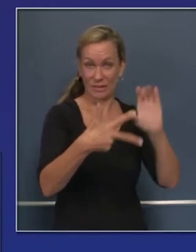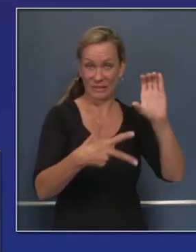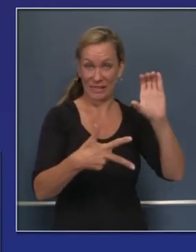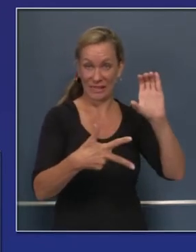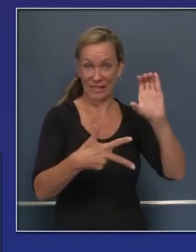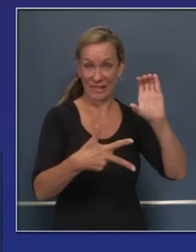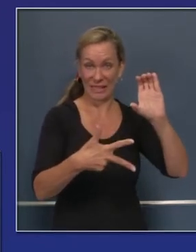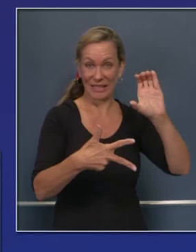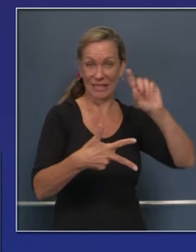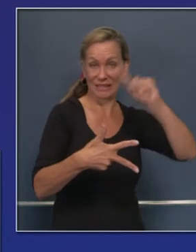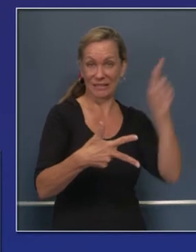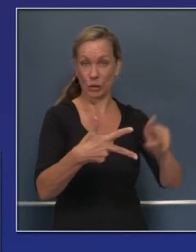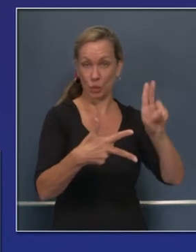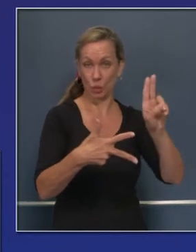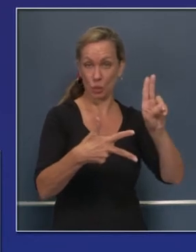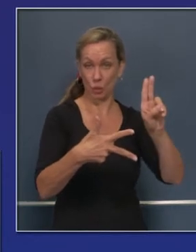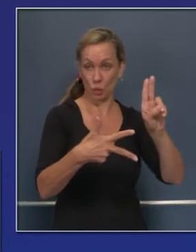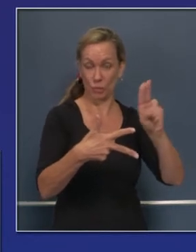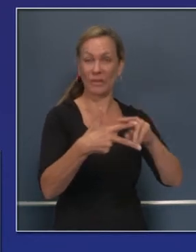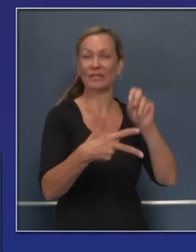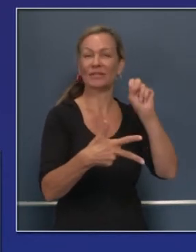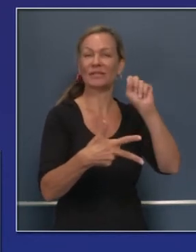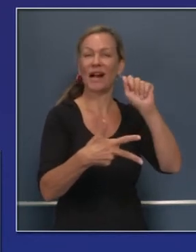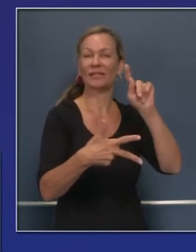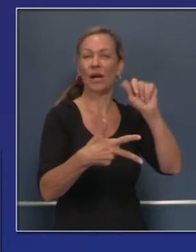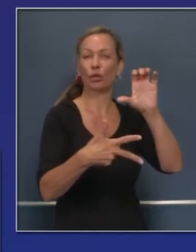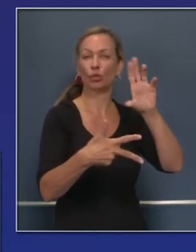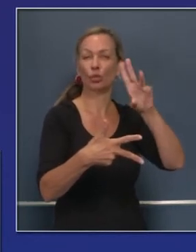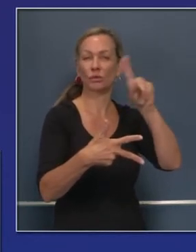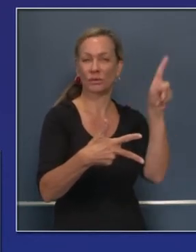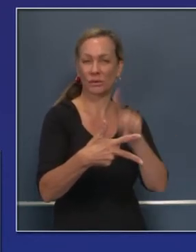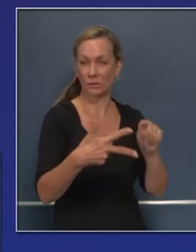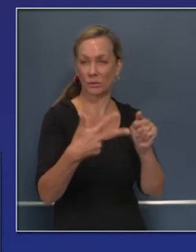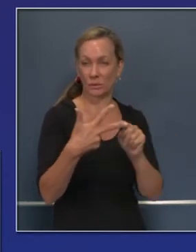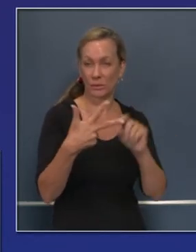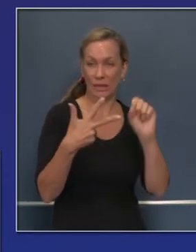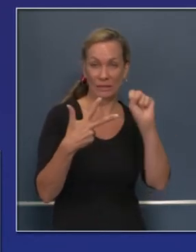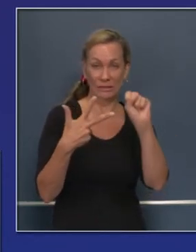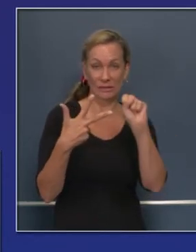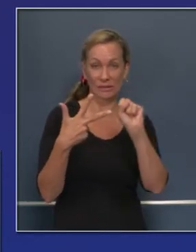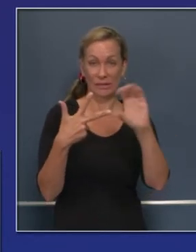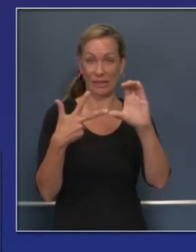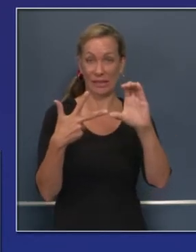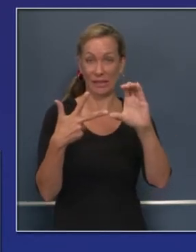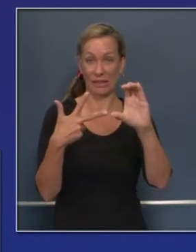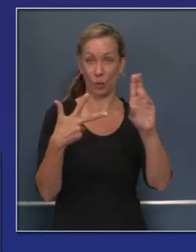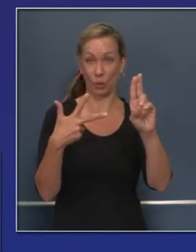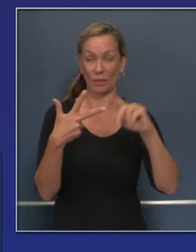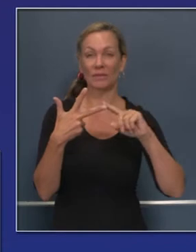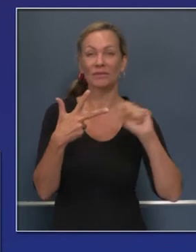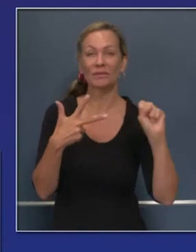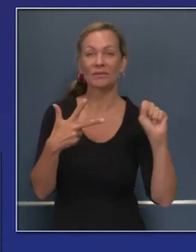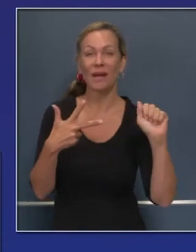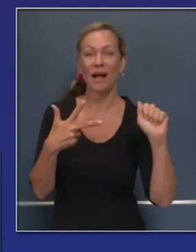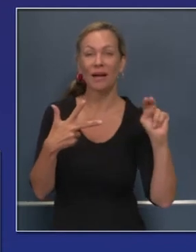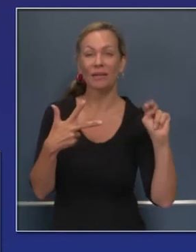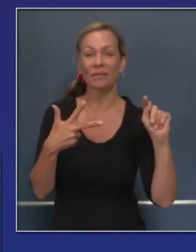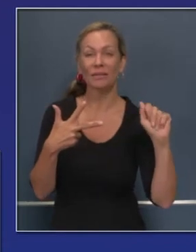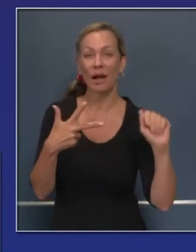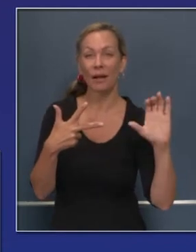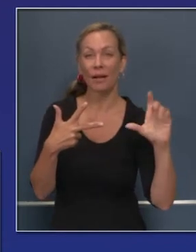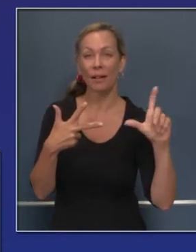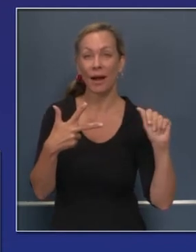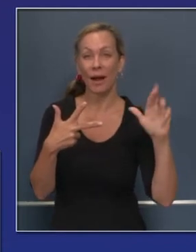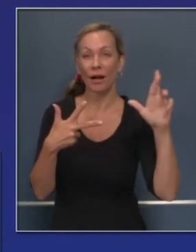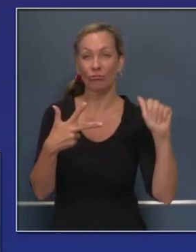está en Santa Clara. El LNU es el segundo incendio más grande que se ha reportado